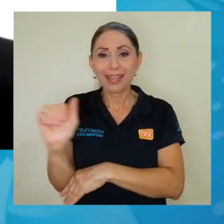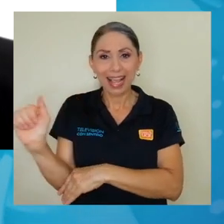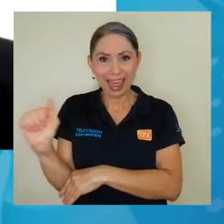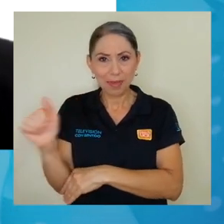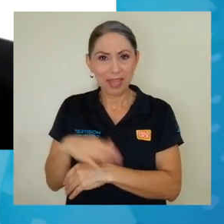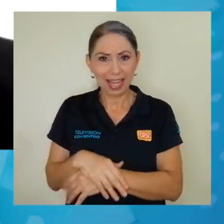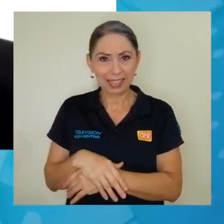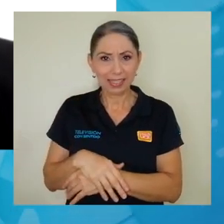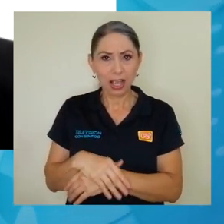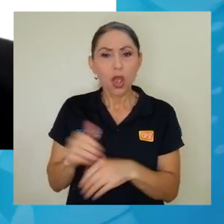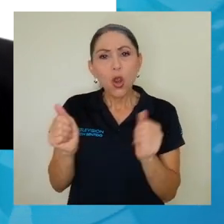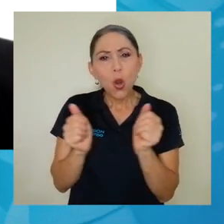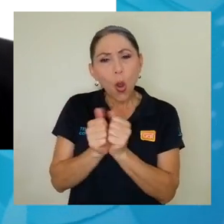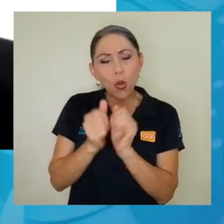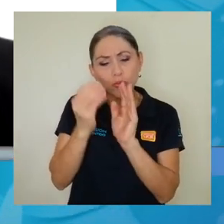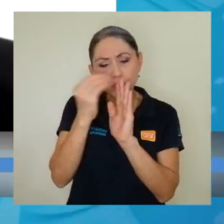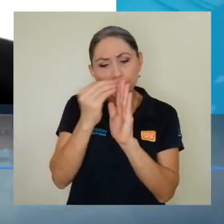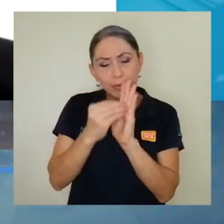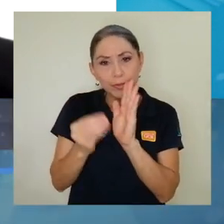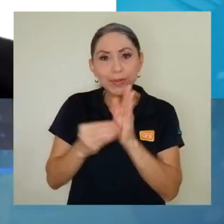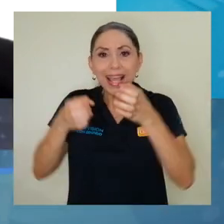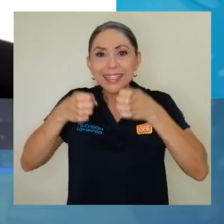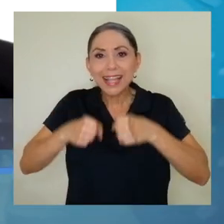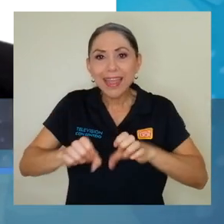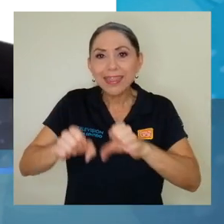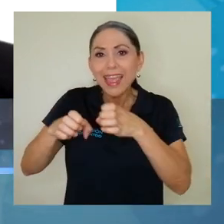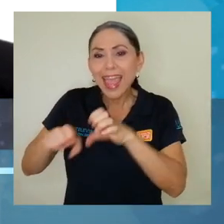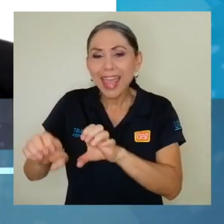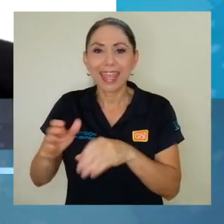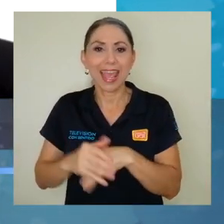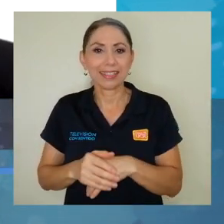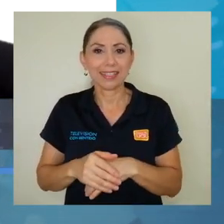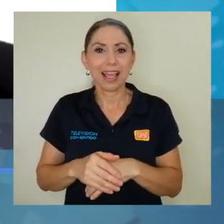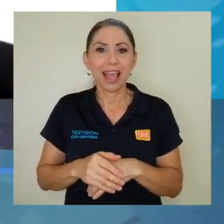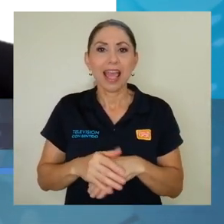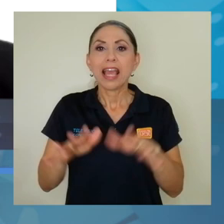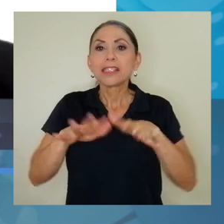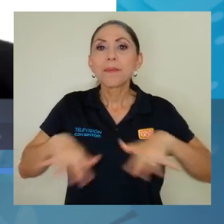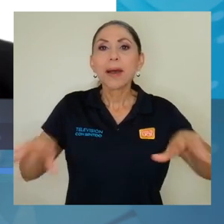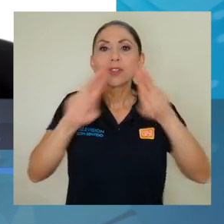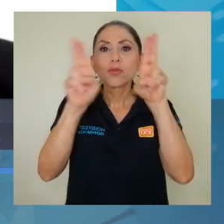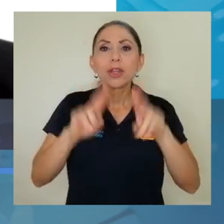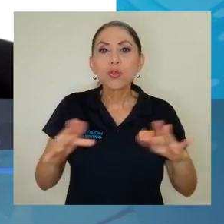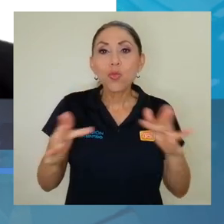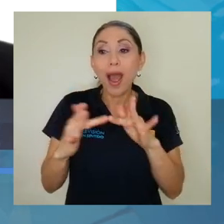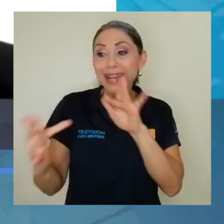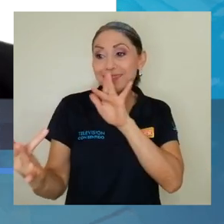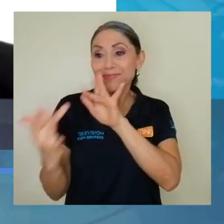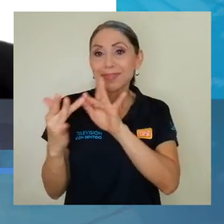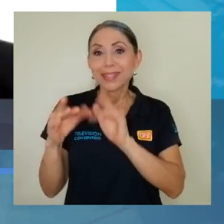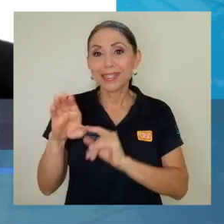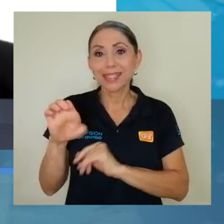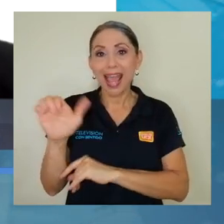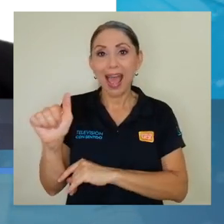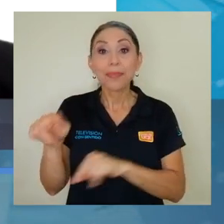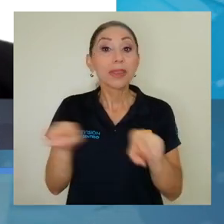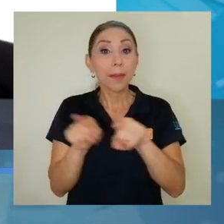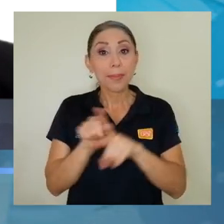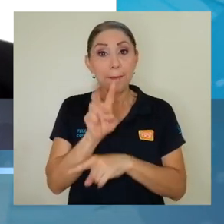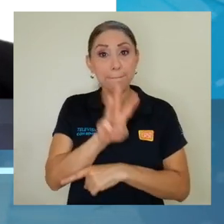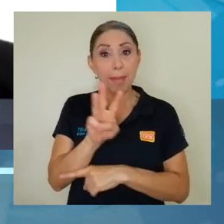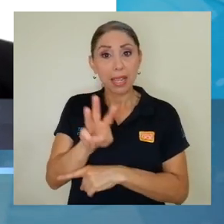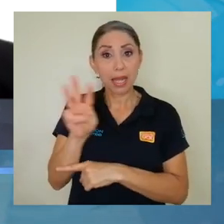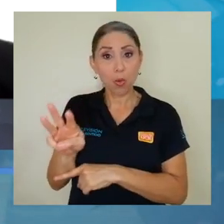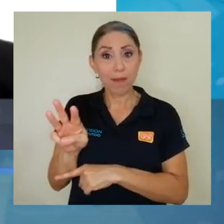estrategias como los espacios virtuales de Conectando con el CEA. La página web se lanzó el año pasado para que fuera un